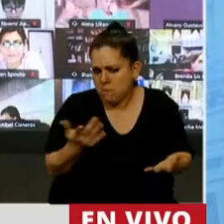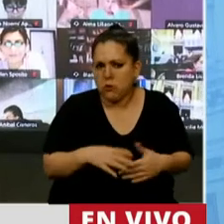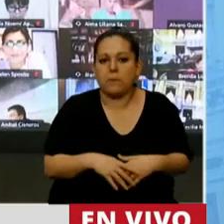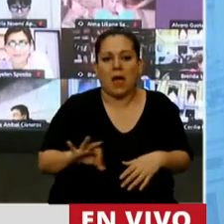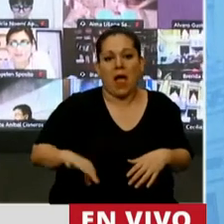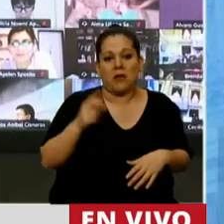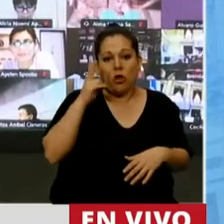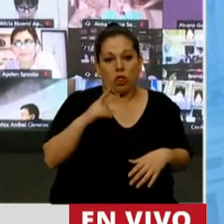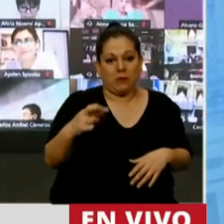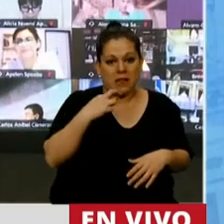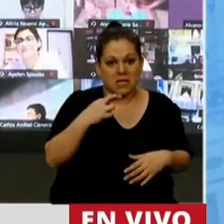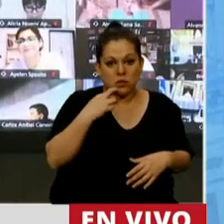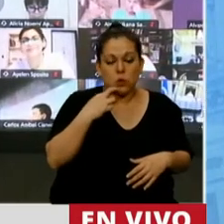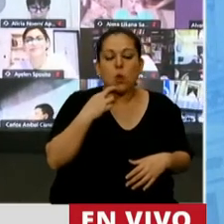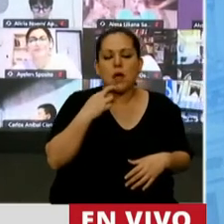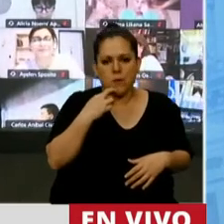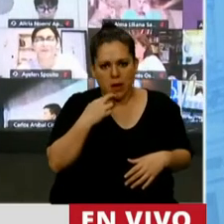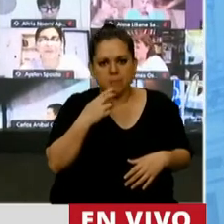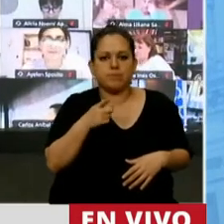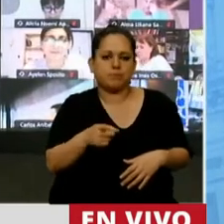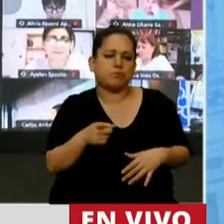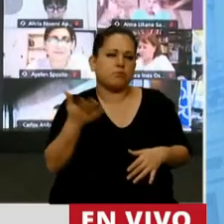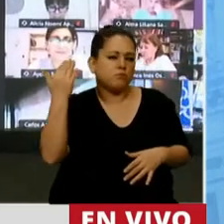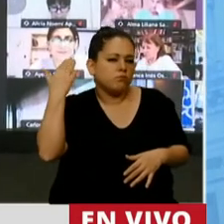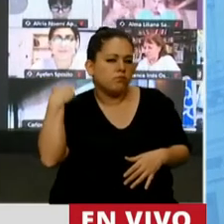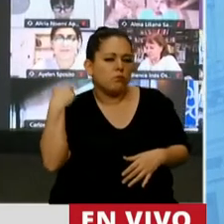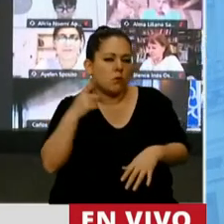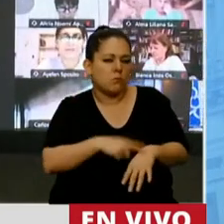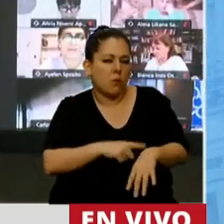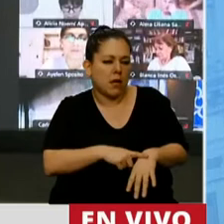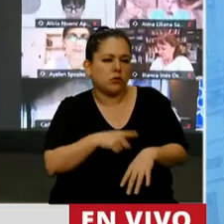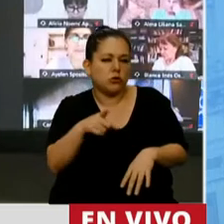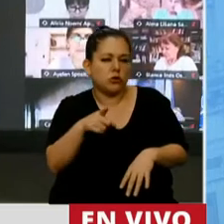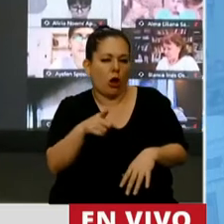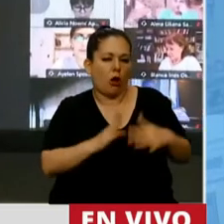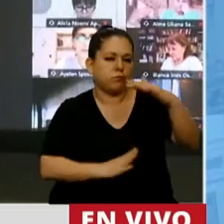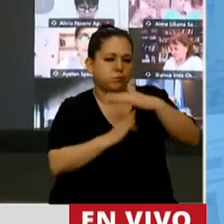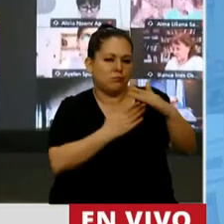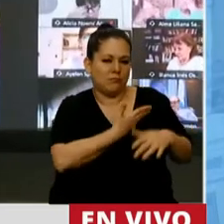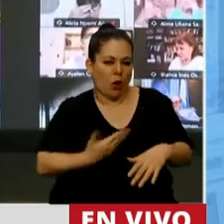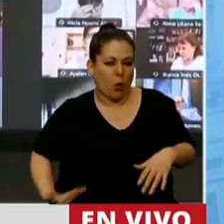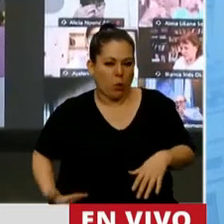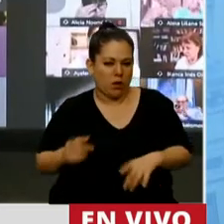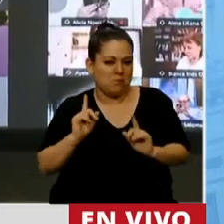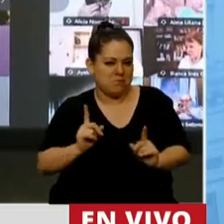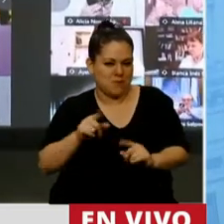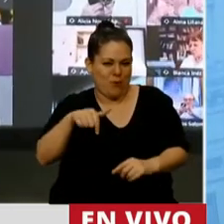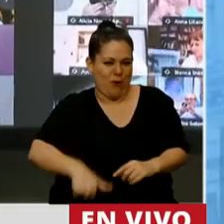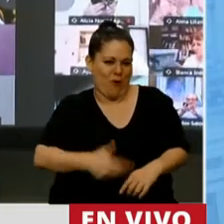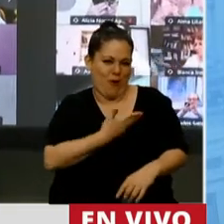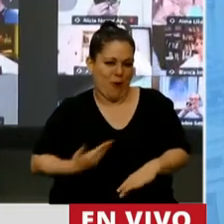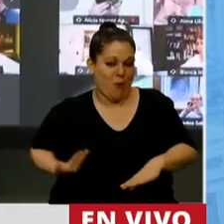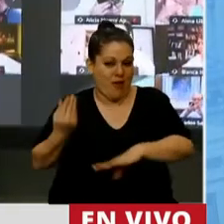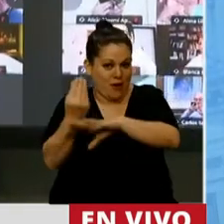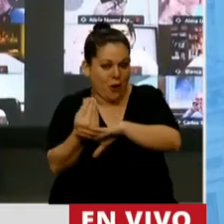2019, el CIN, con una entonces conducción de quienes hoy son gobierno, le